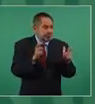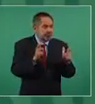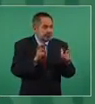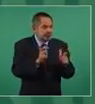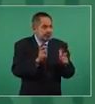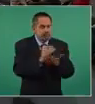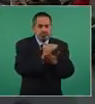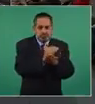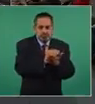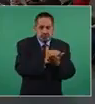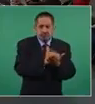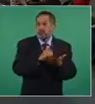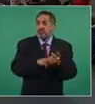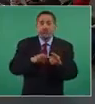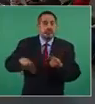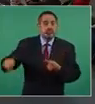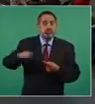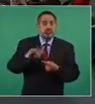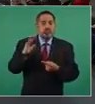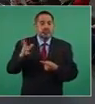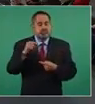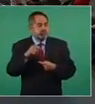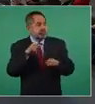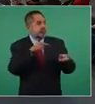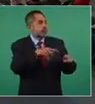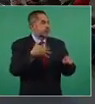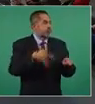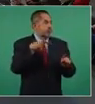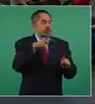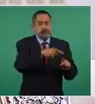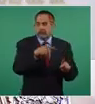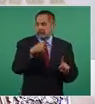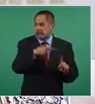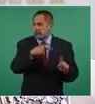ya no son lo que eran antes,